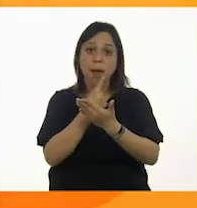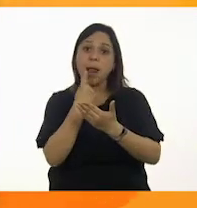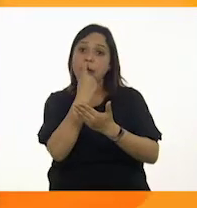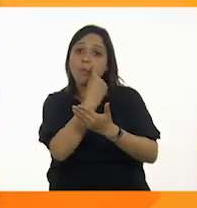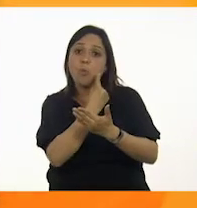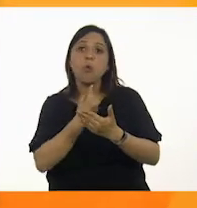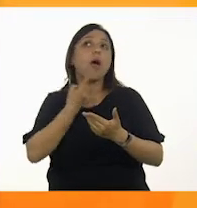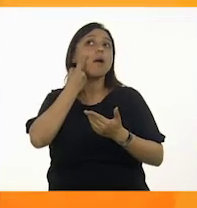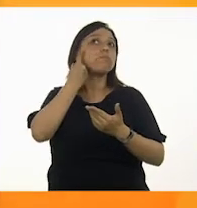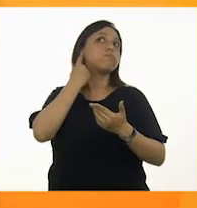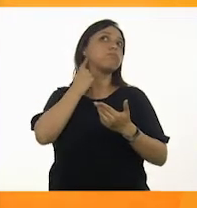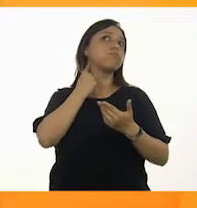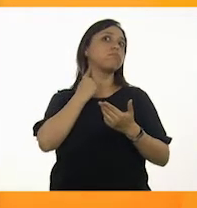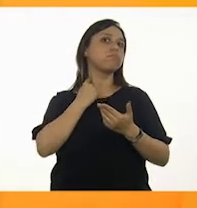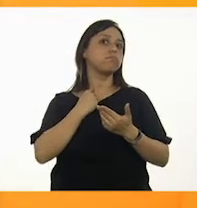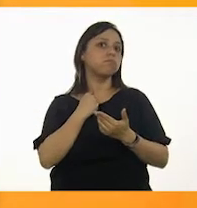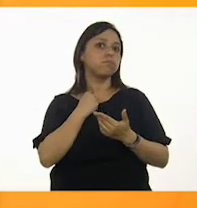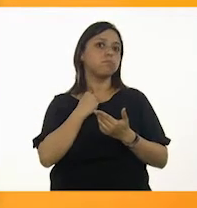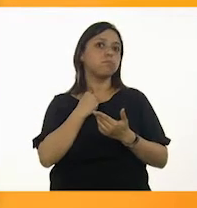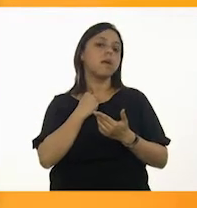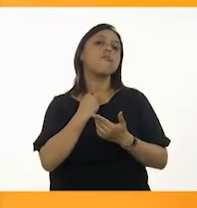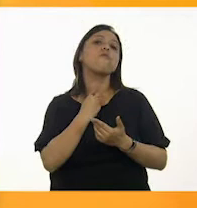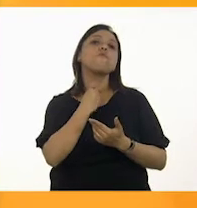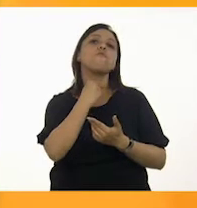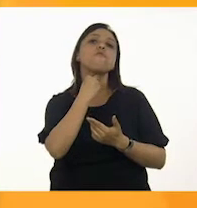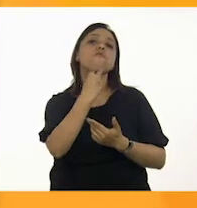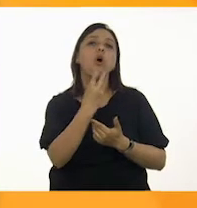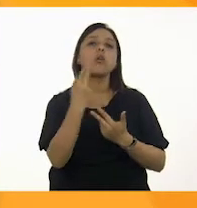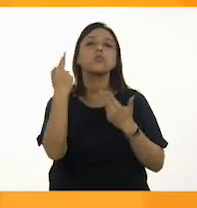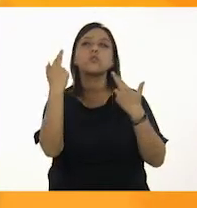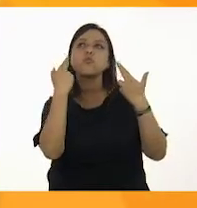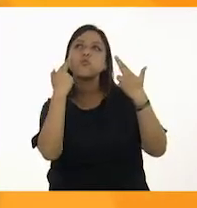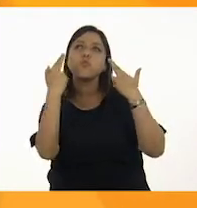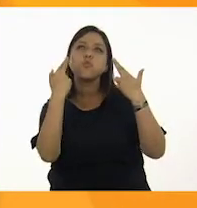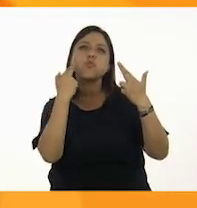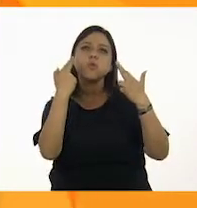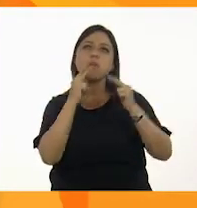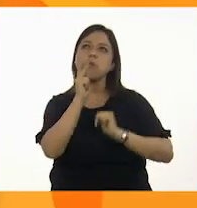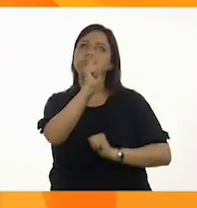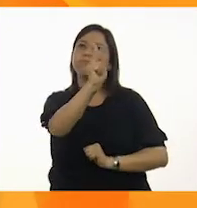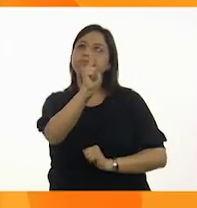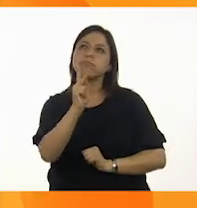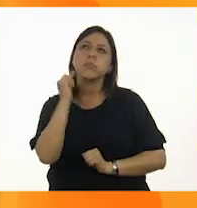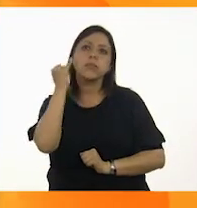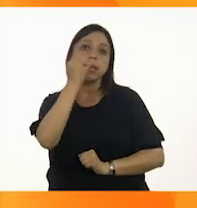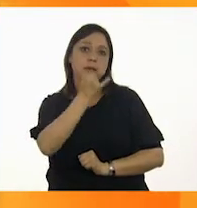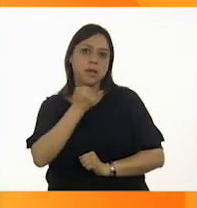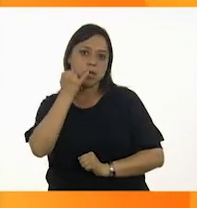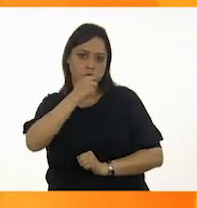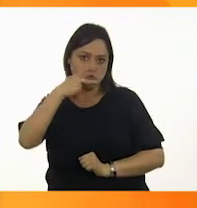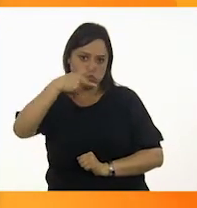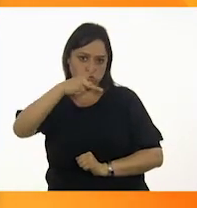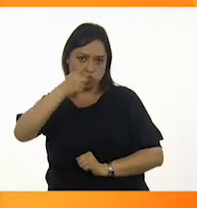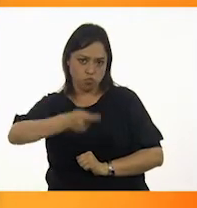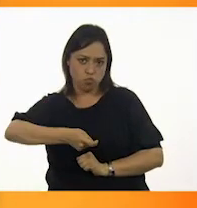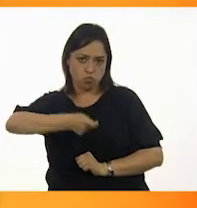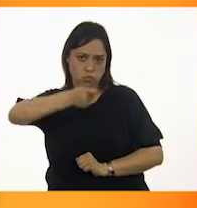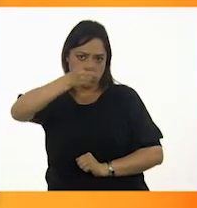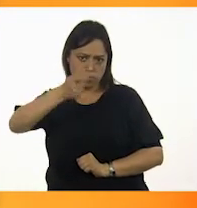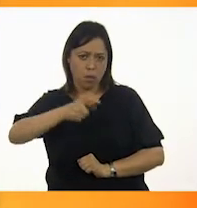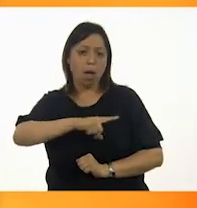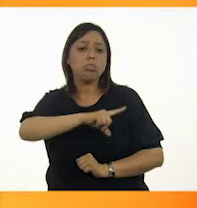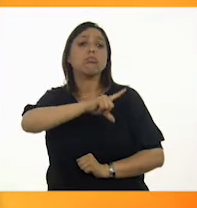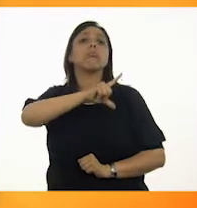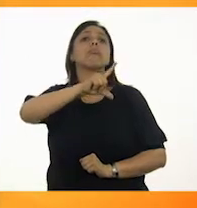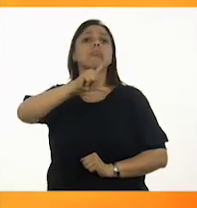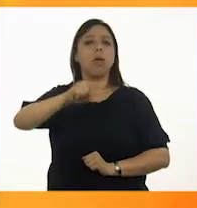laringe produzcan sonidos específicos de su lengua materna, hasta las complejidades muy posteriores de